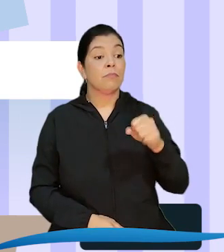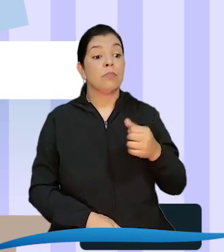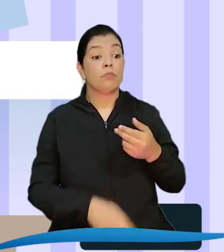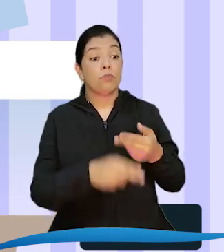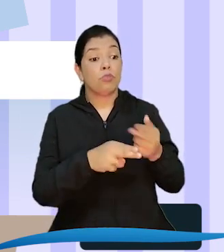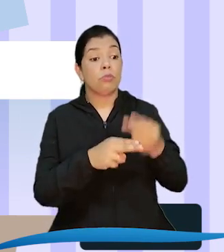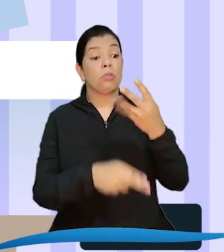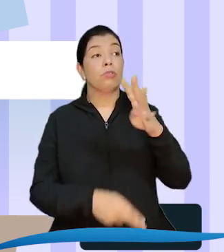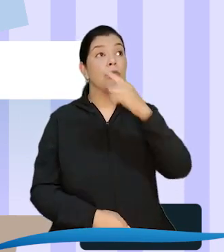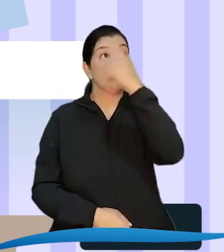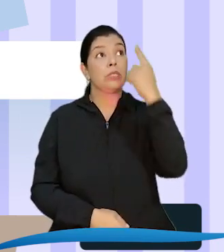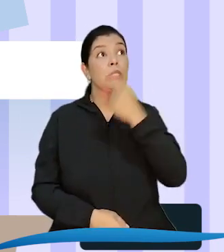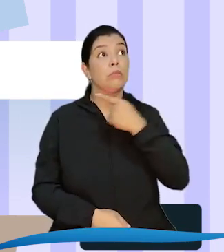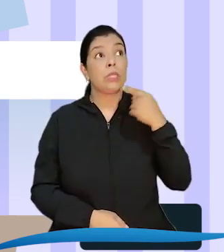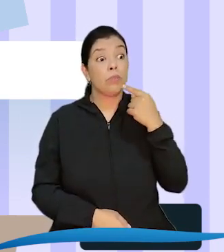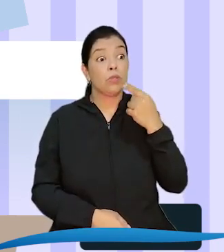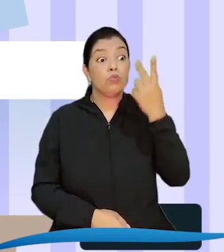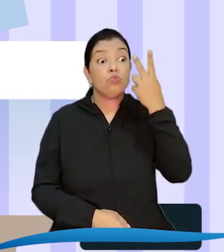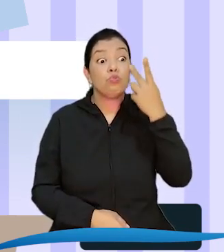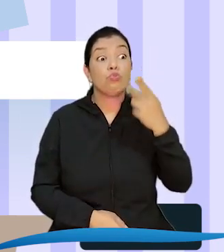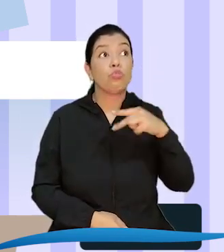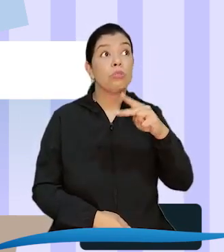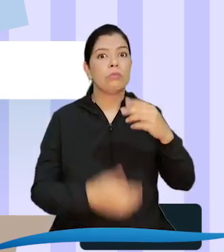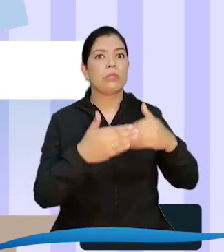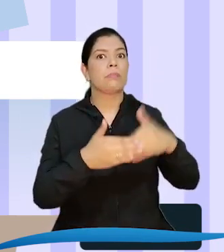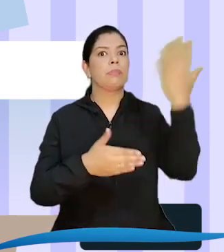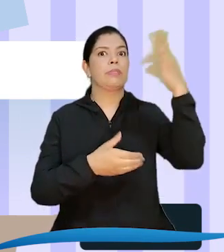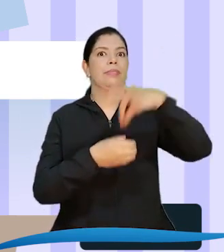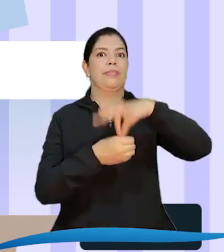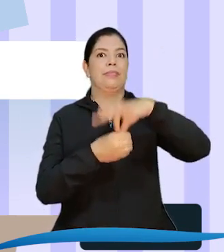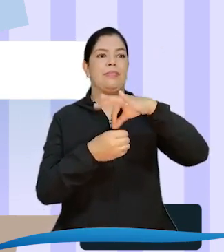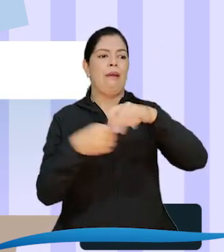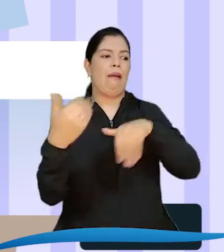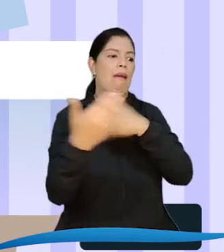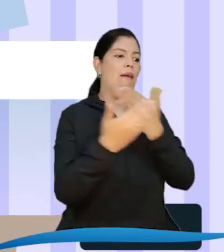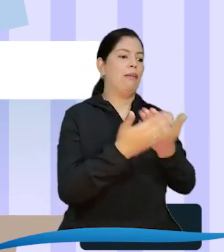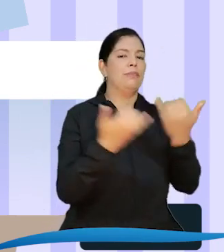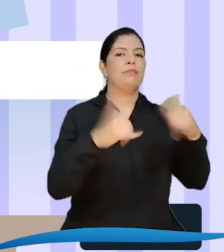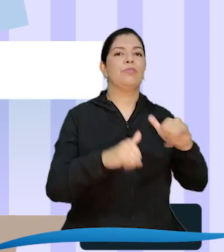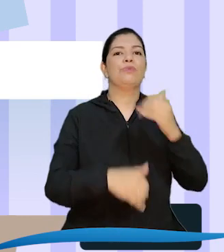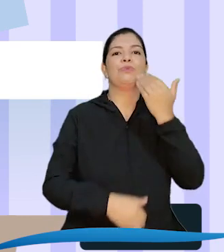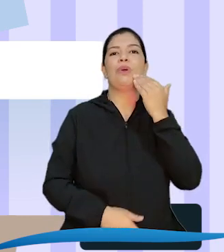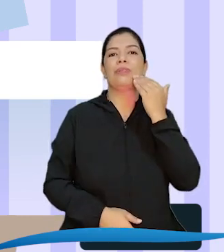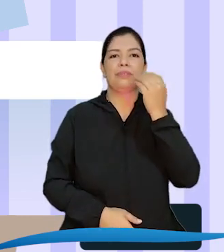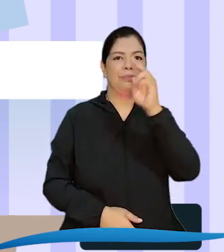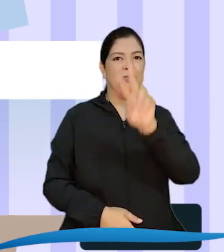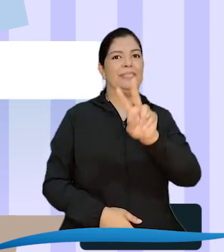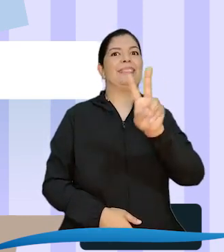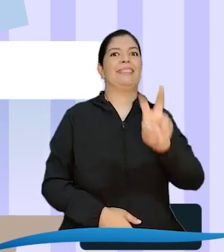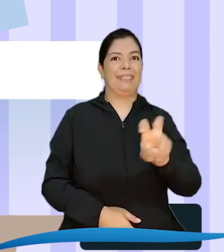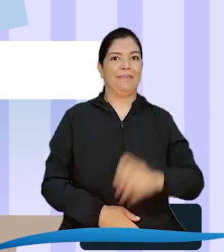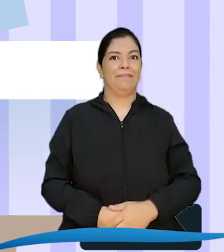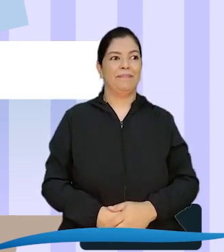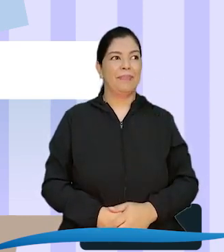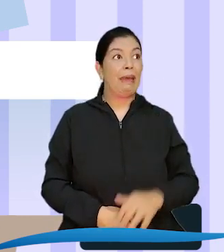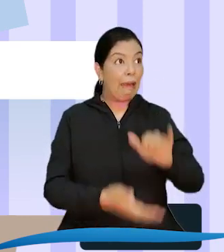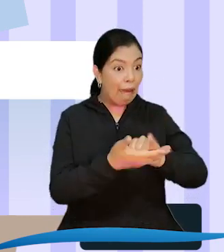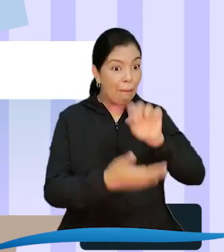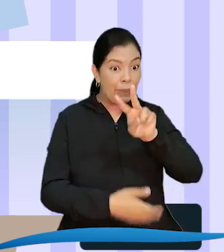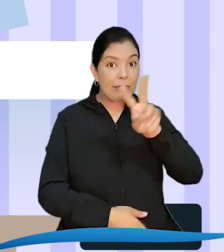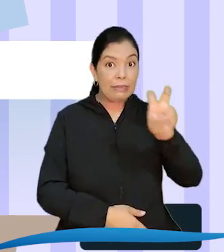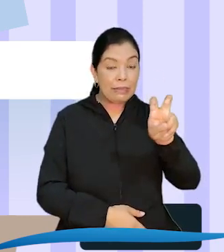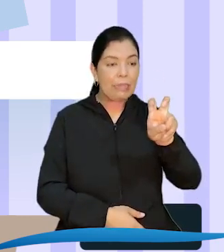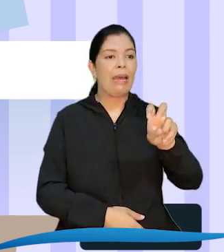septiembre de 2022, o sea en dos días, y se acaban el 27 Ah, y para ese día también quedó el